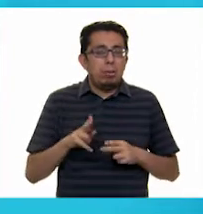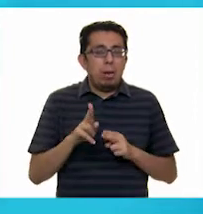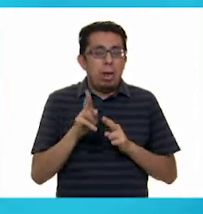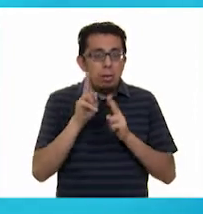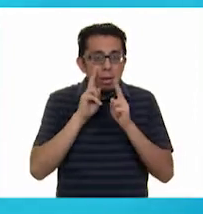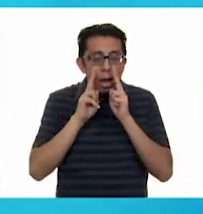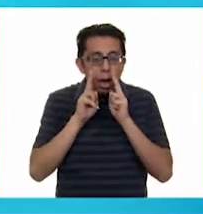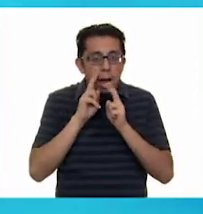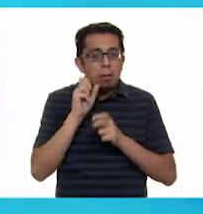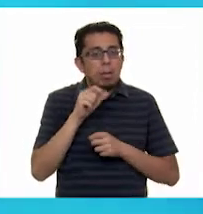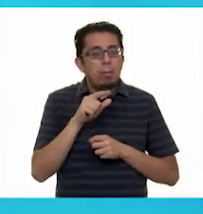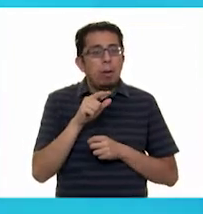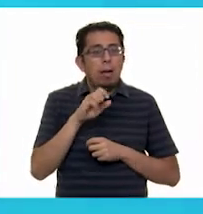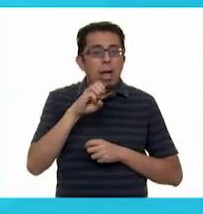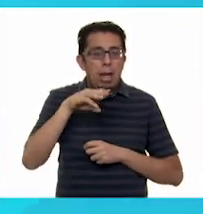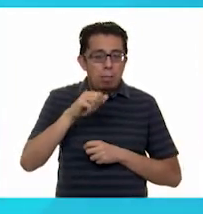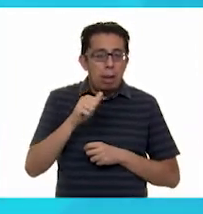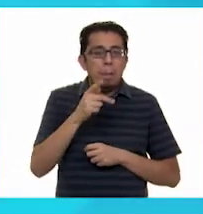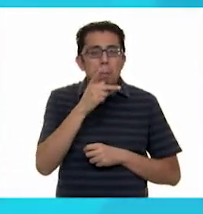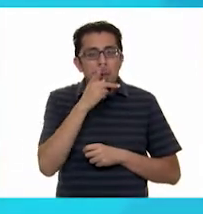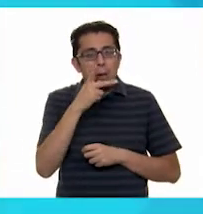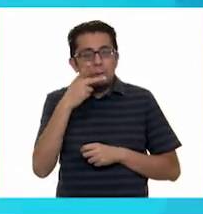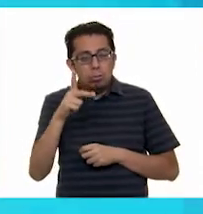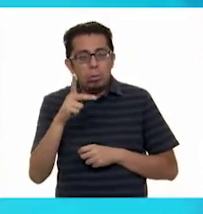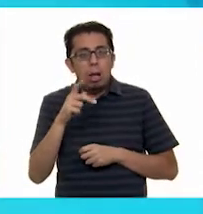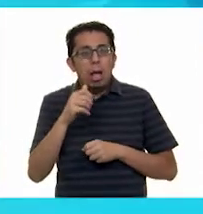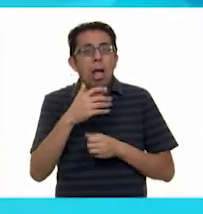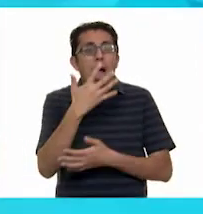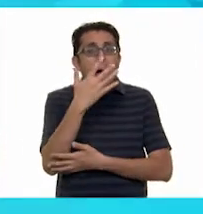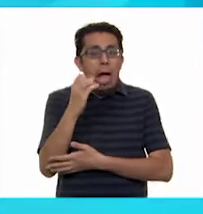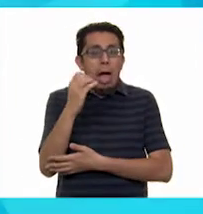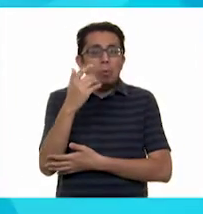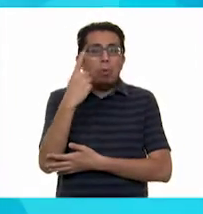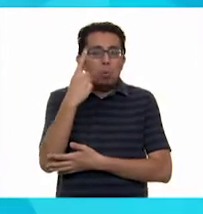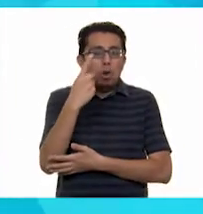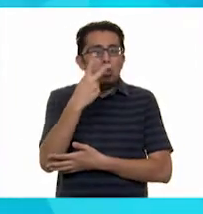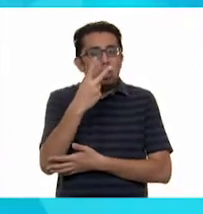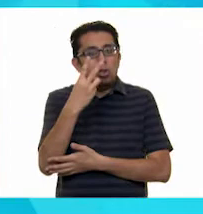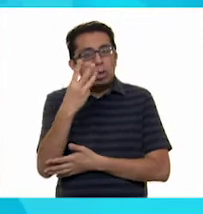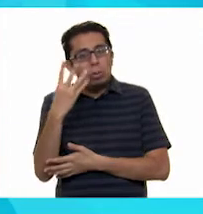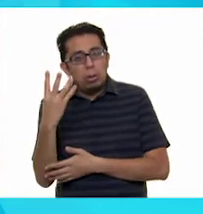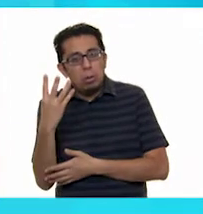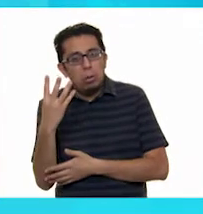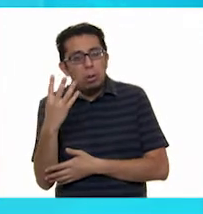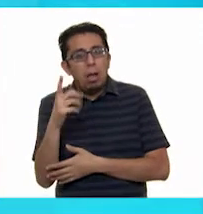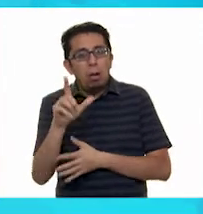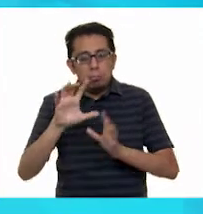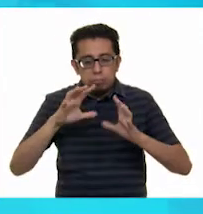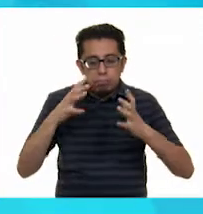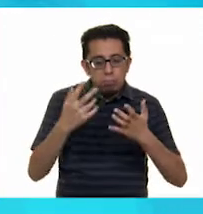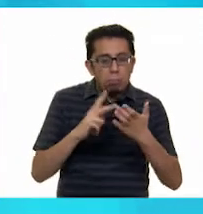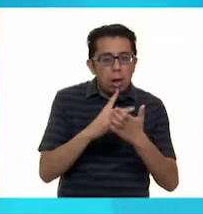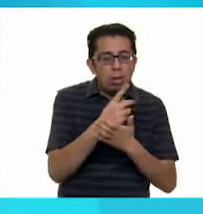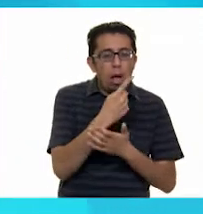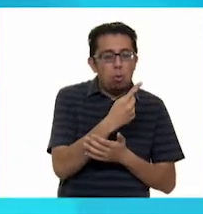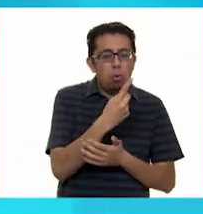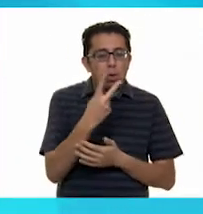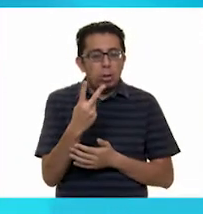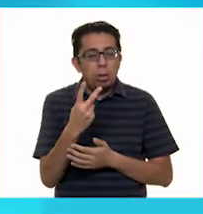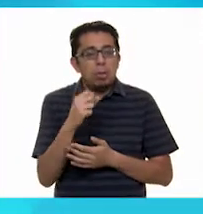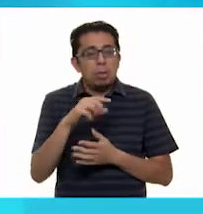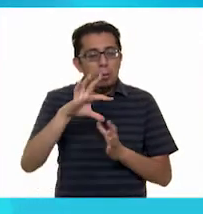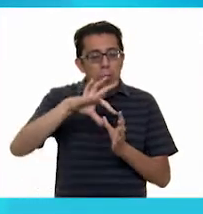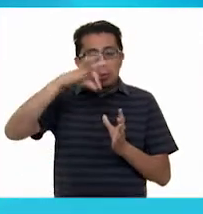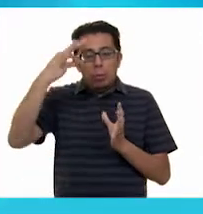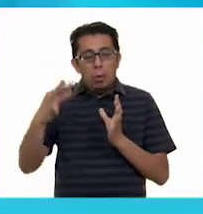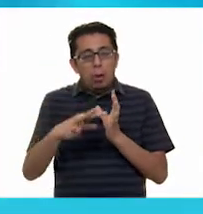papá de Emma. Árbol 1, árbol 2, árbol 3, árbol 4, arbusto 1, arbusto 2, maguey